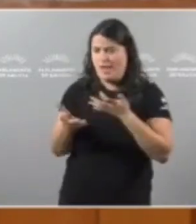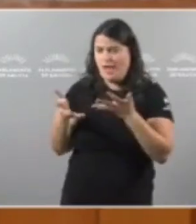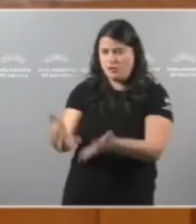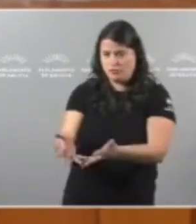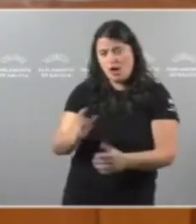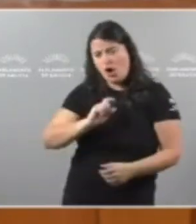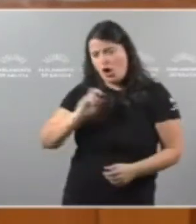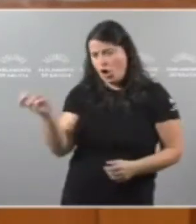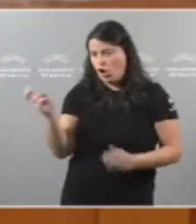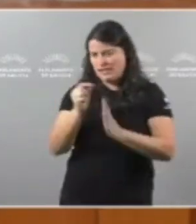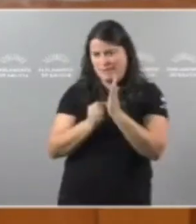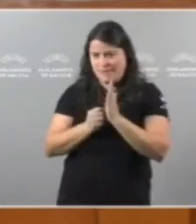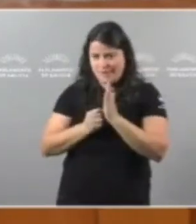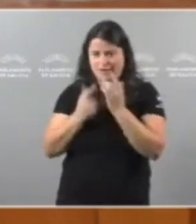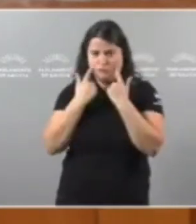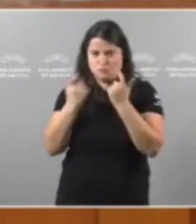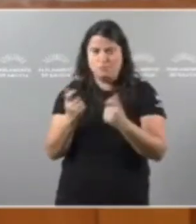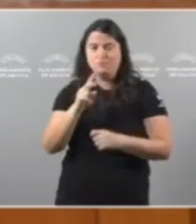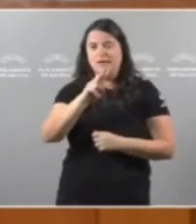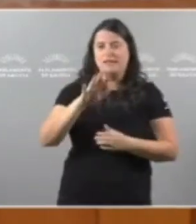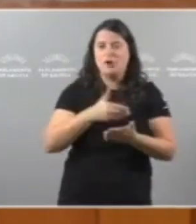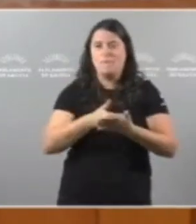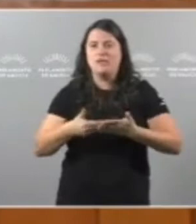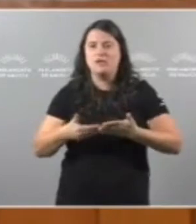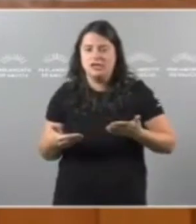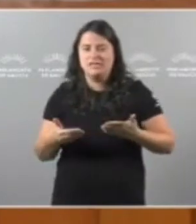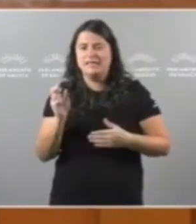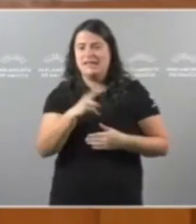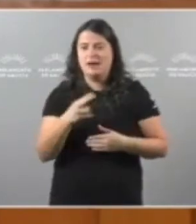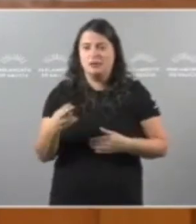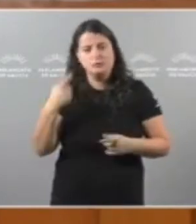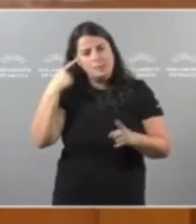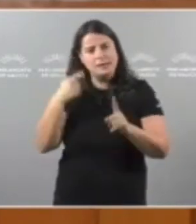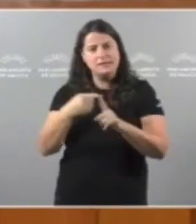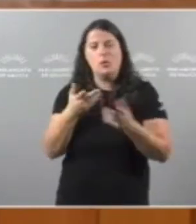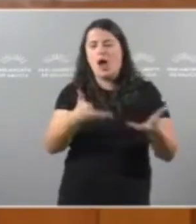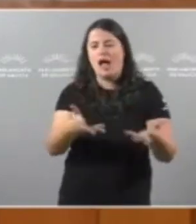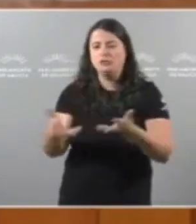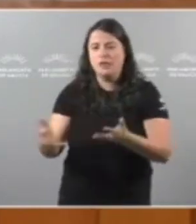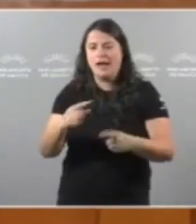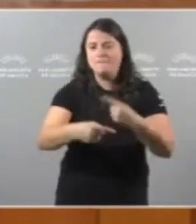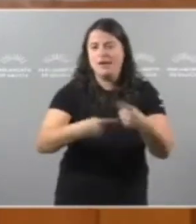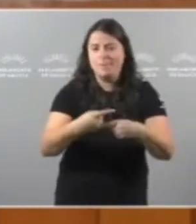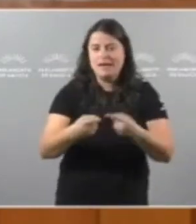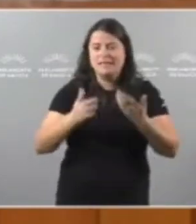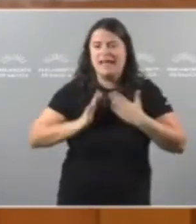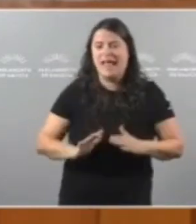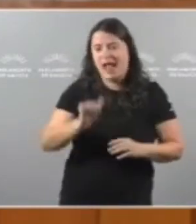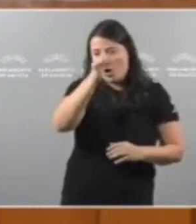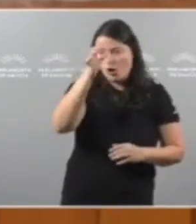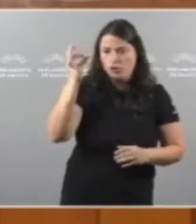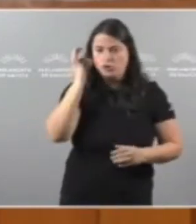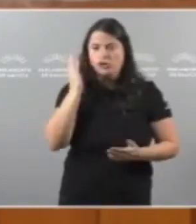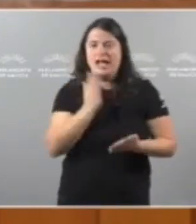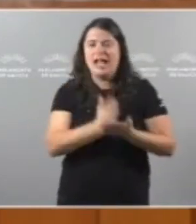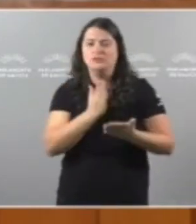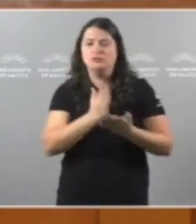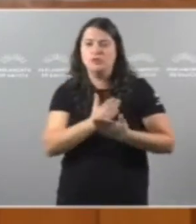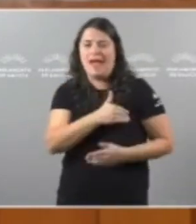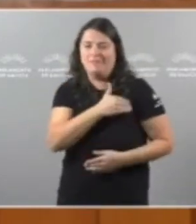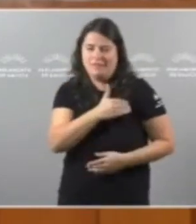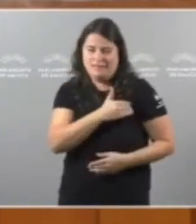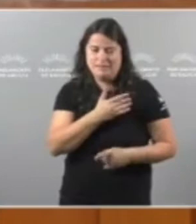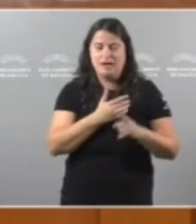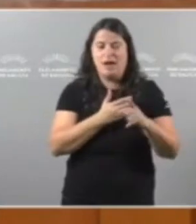Outras medidas 25 millóns De euros Para axudar As familias Con fillos E fillas Estudantes Cuxa renta Per